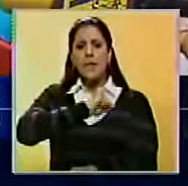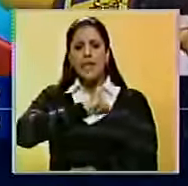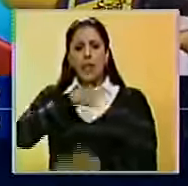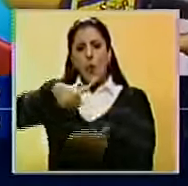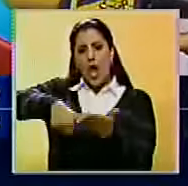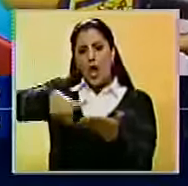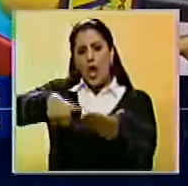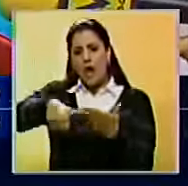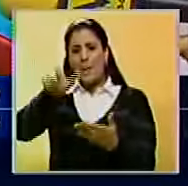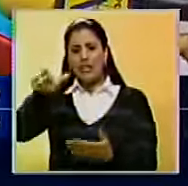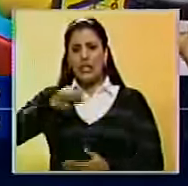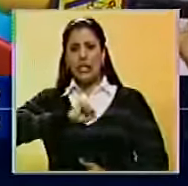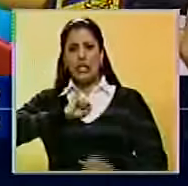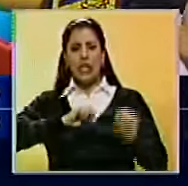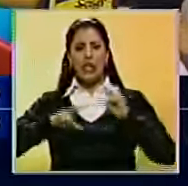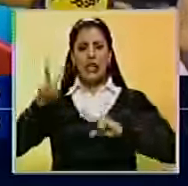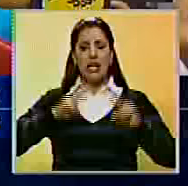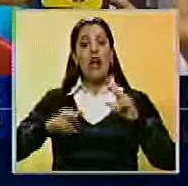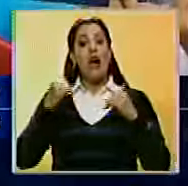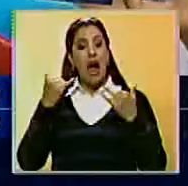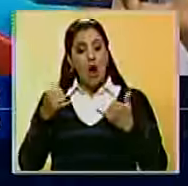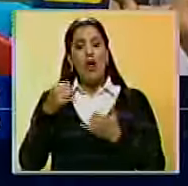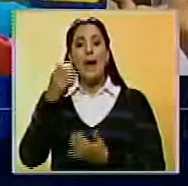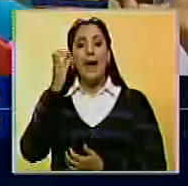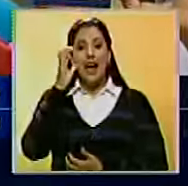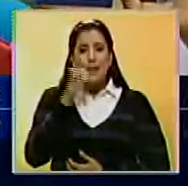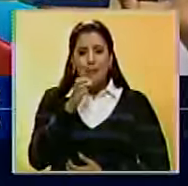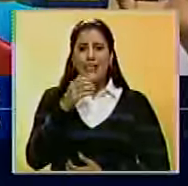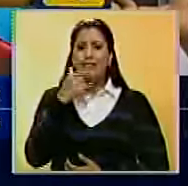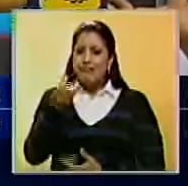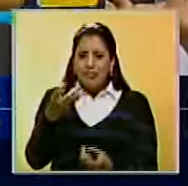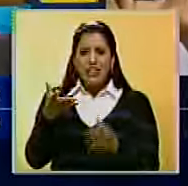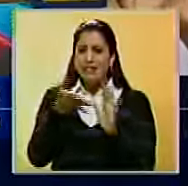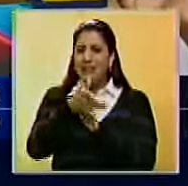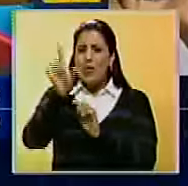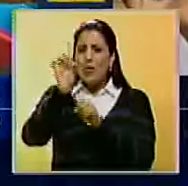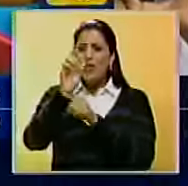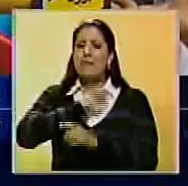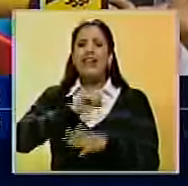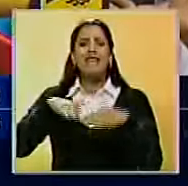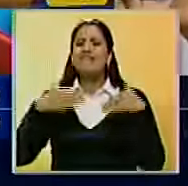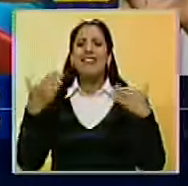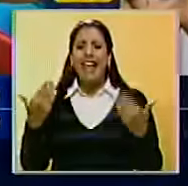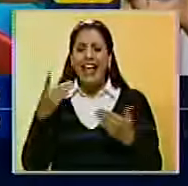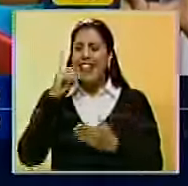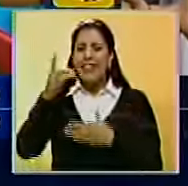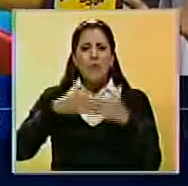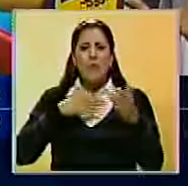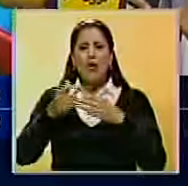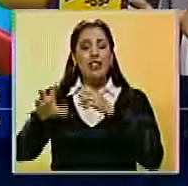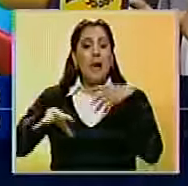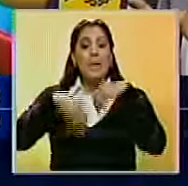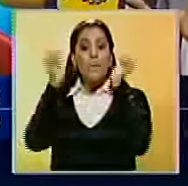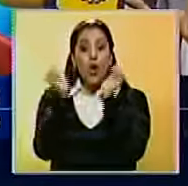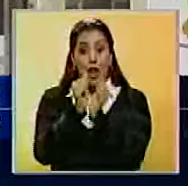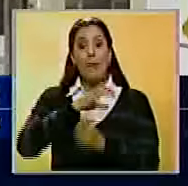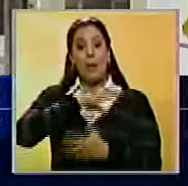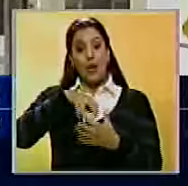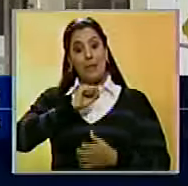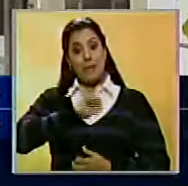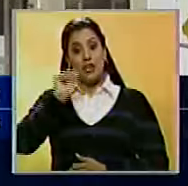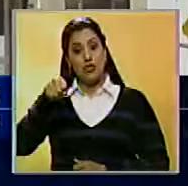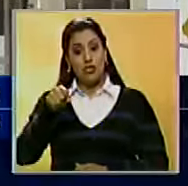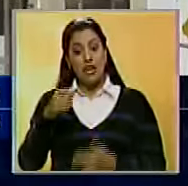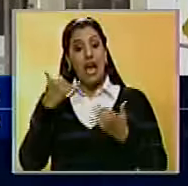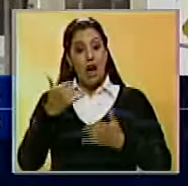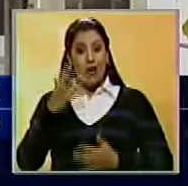captabuellas. El mandatario mirandino explicó sobre esta medida que a lo único que se le debe temer es a un estallido social o a un golpe de Estado